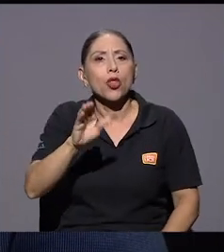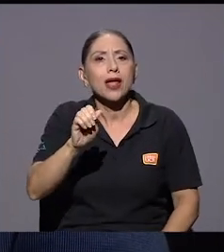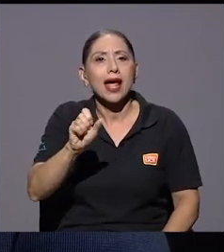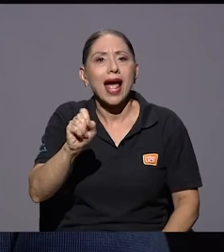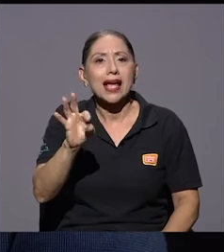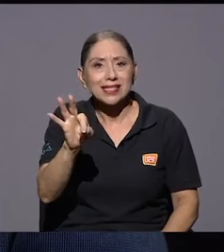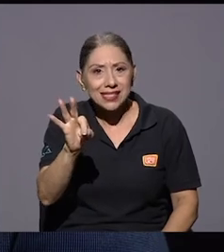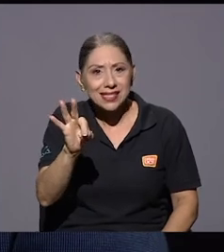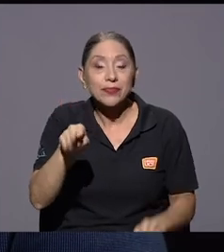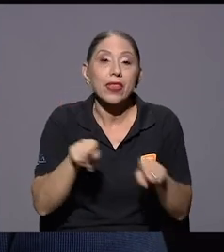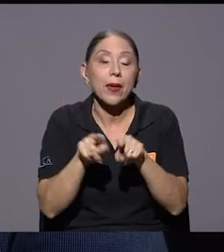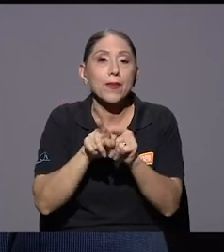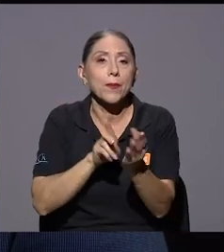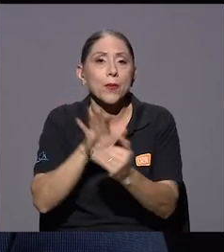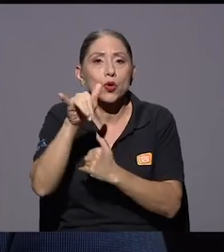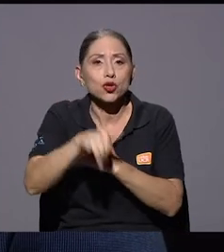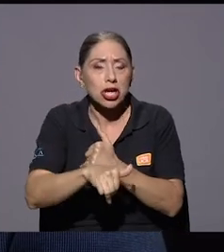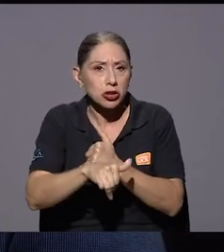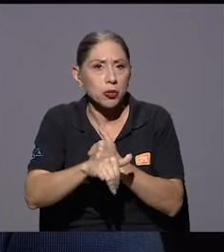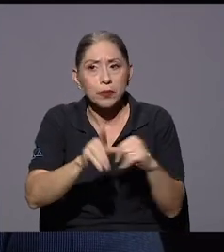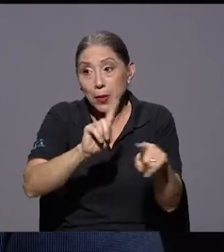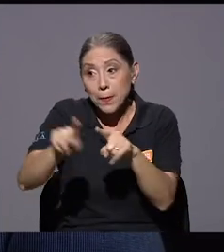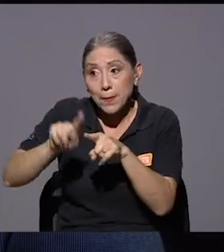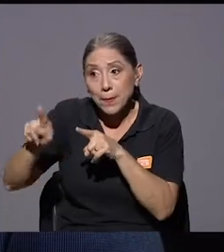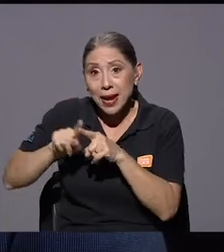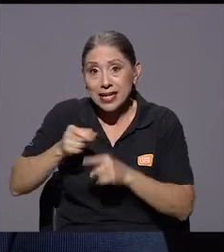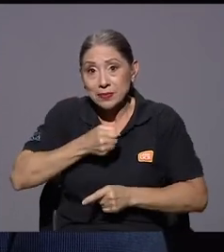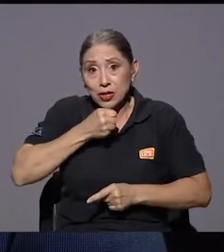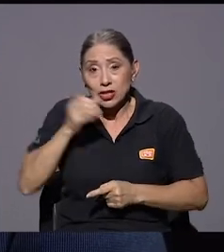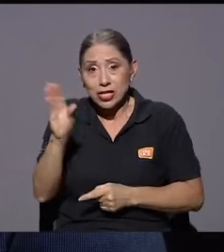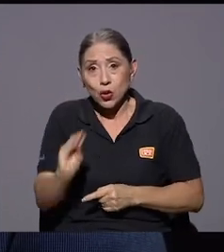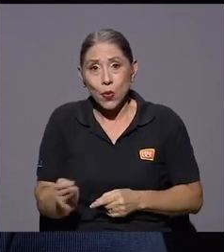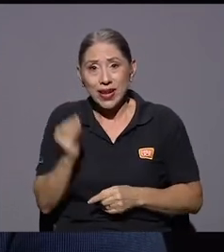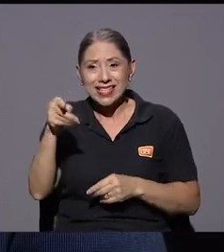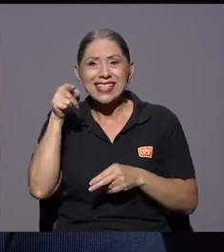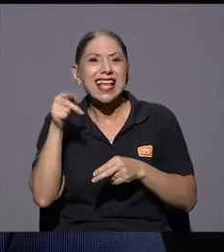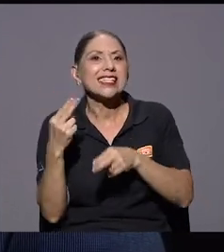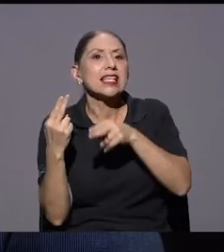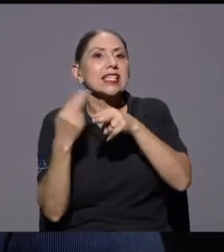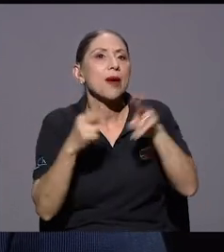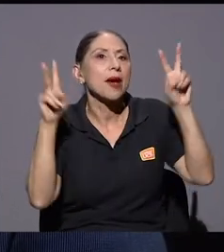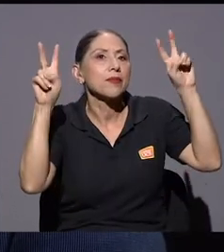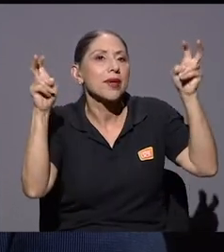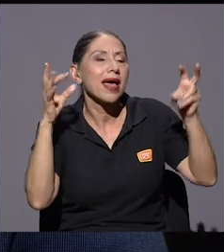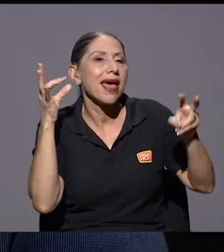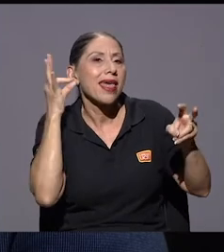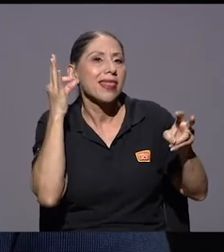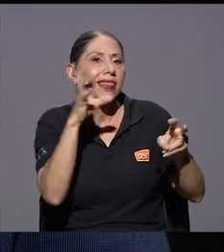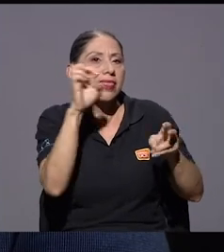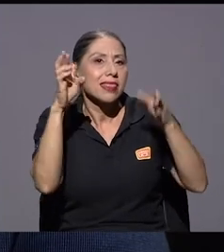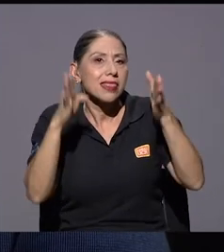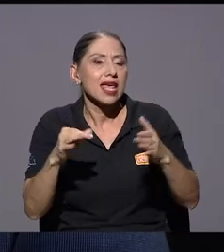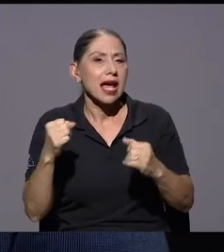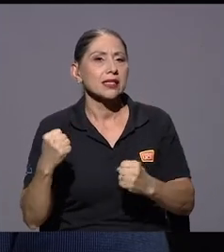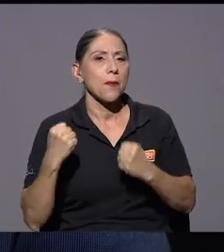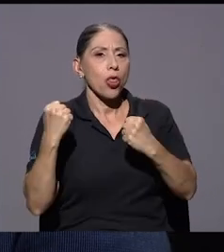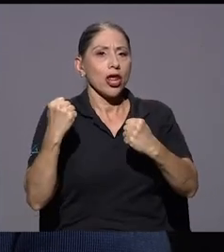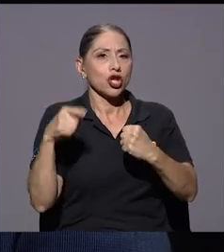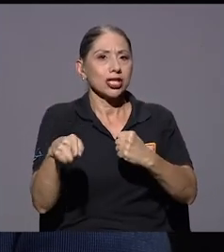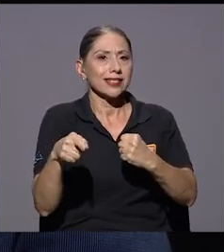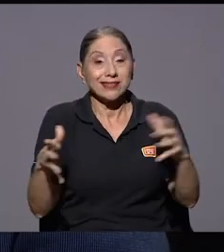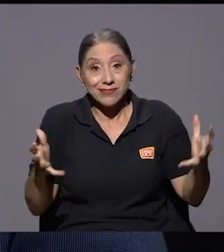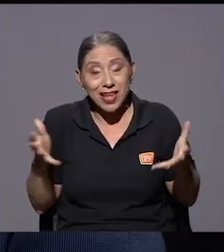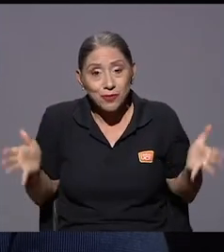proyecto en que están participando varias periodistas jóvenes de este país que se llama Ticas Poderosas que queremos impulsar muchísimo